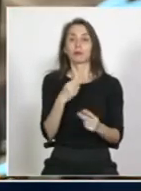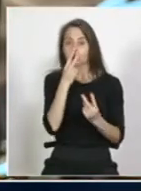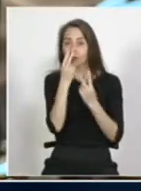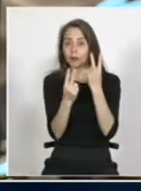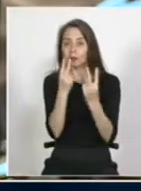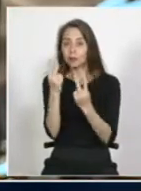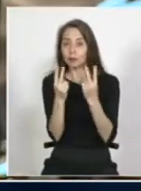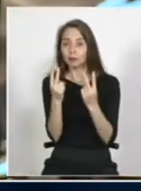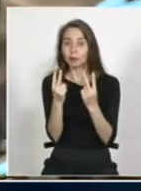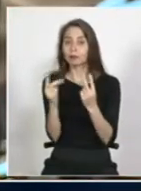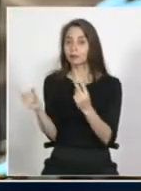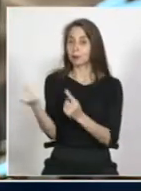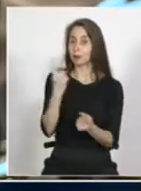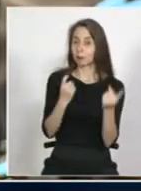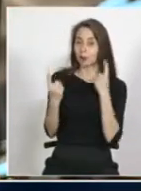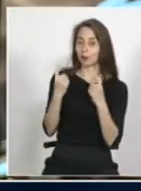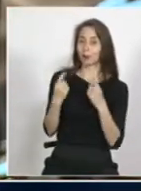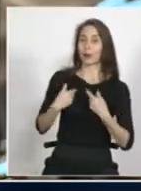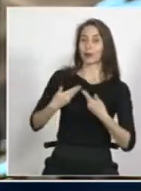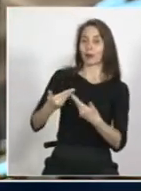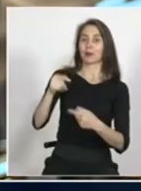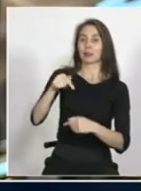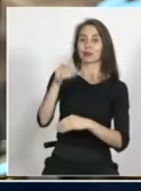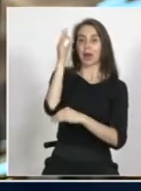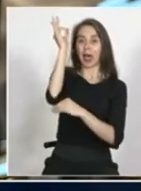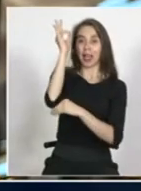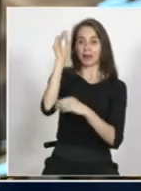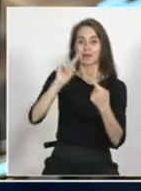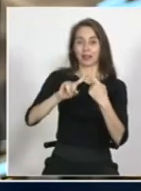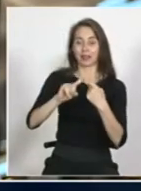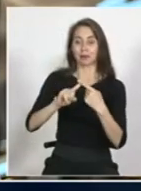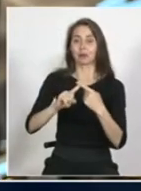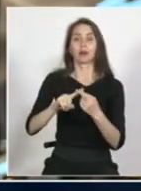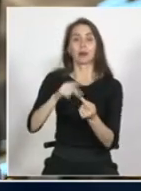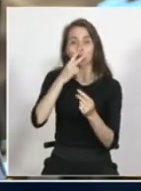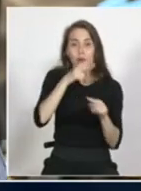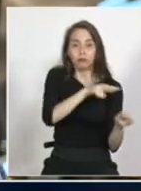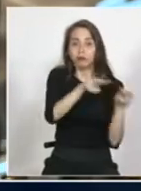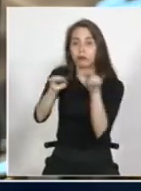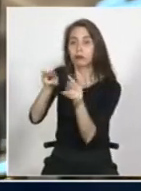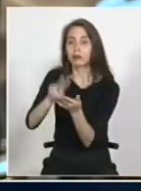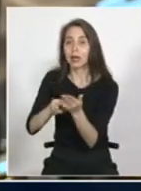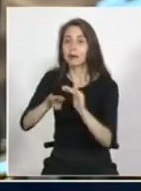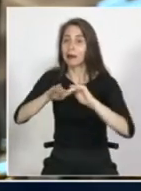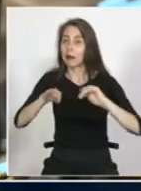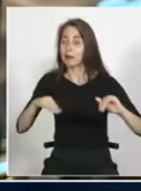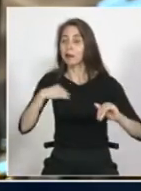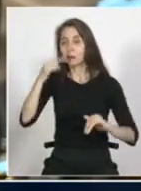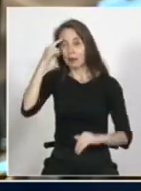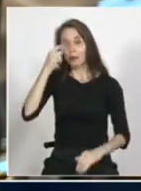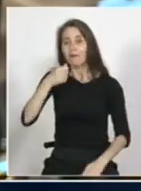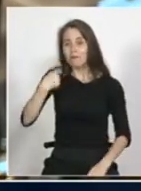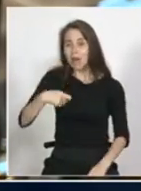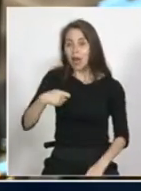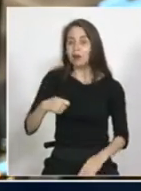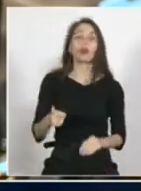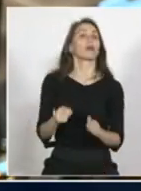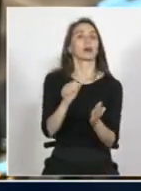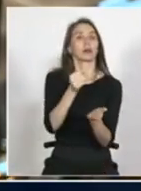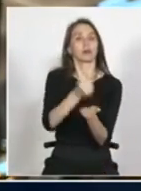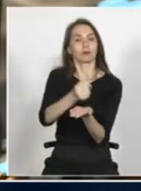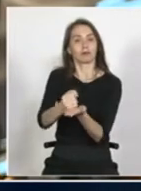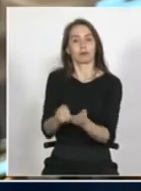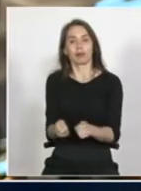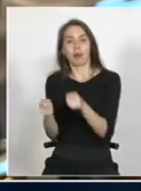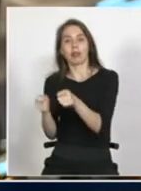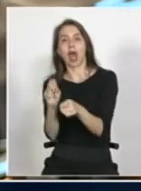porque acá nos hacían varias preguntas en la invitación al foro, ¿cuál es la realidad? La realidad es que, más allá de algo que yo creo que es sumamente valioso, como la visa temporal, que era algo